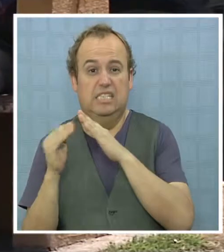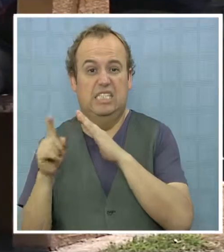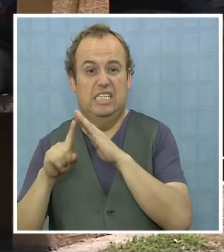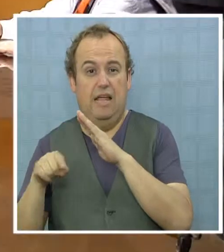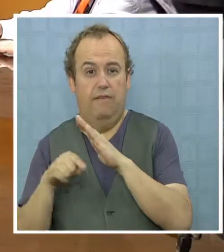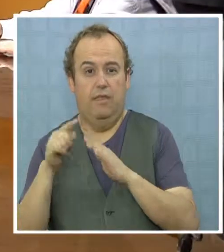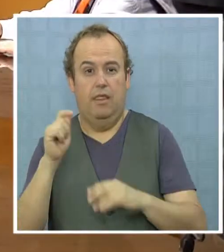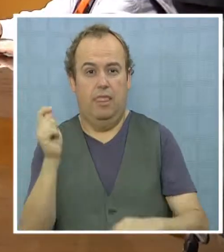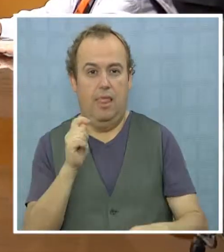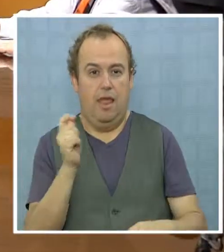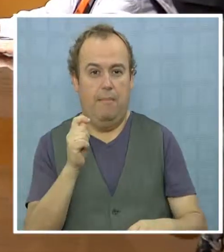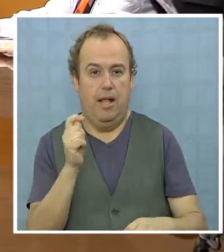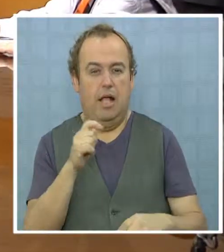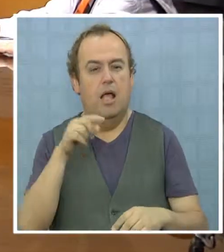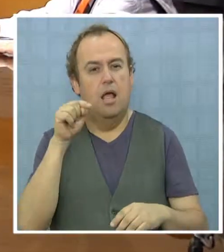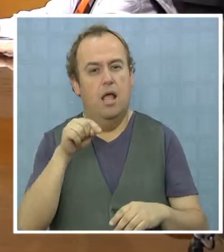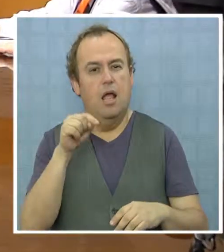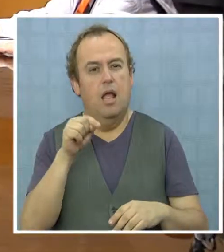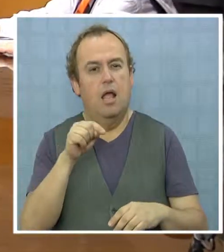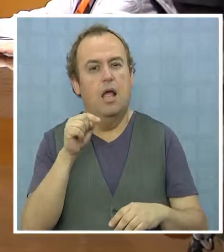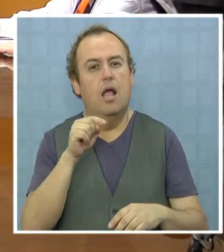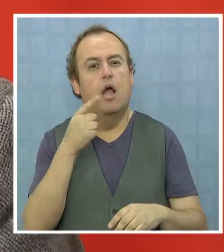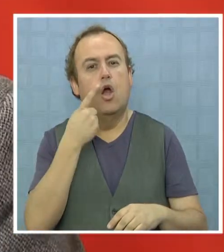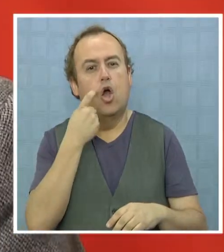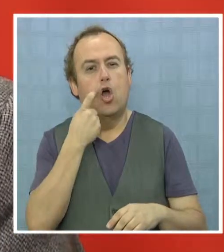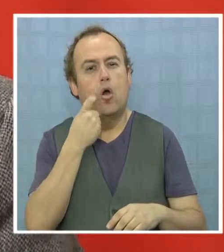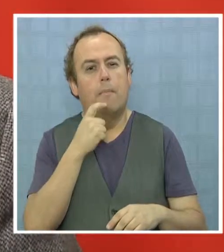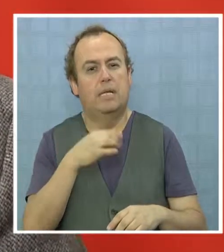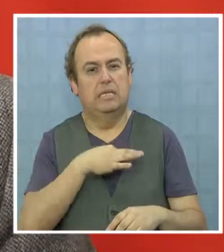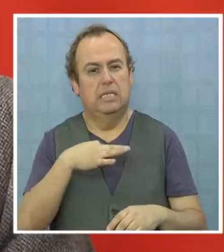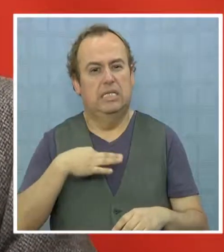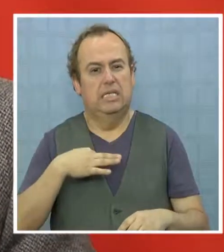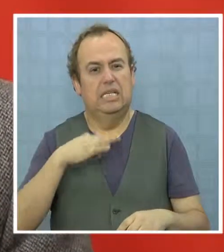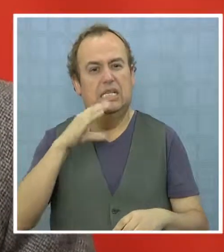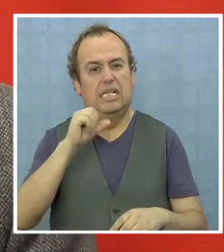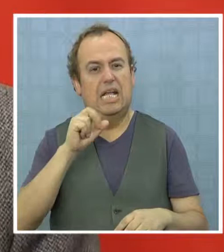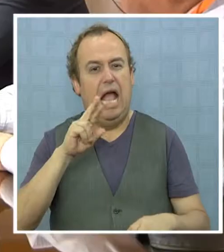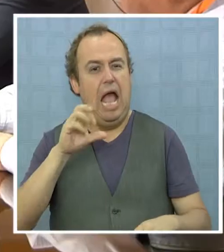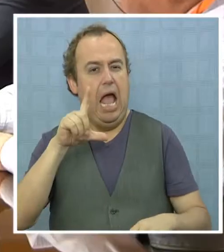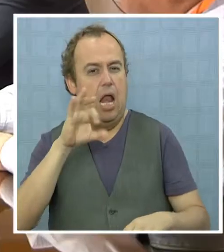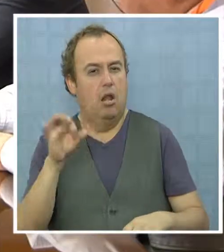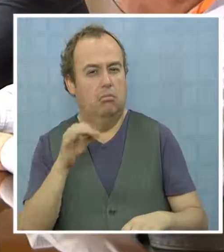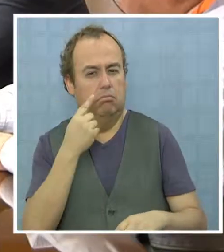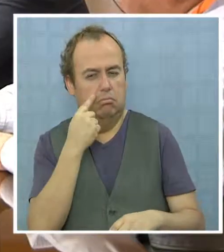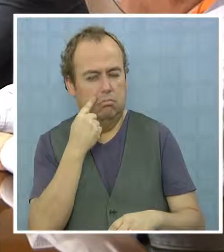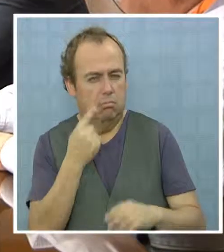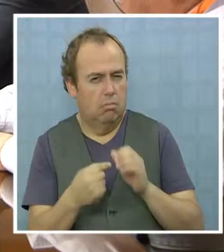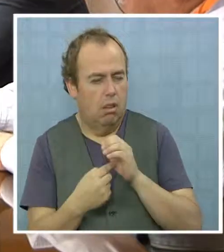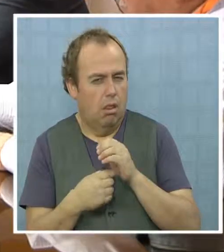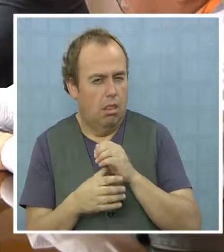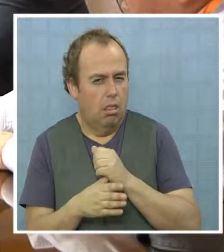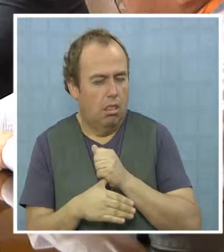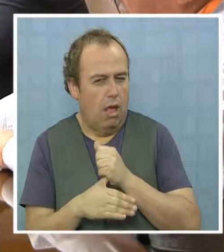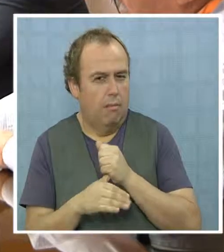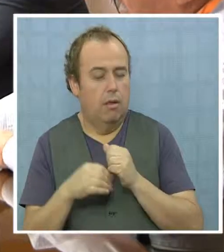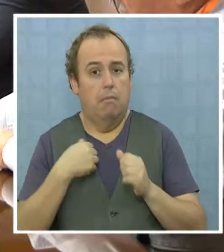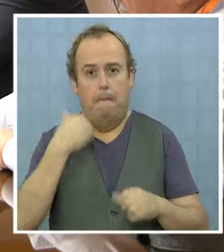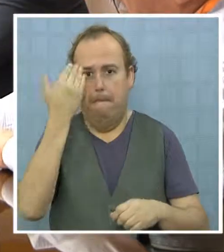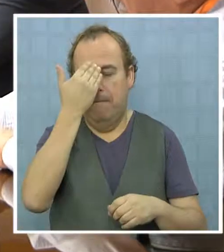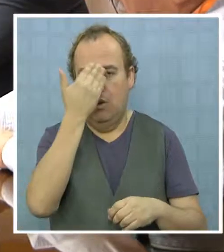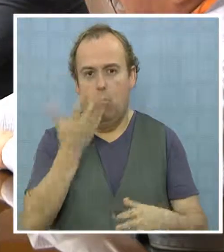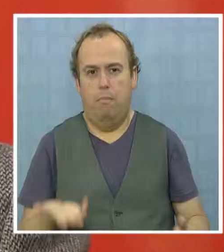Tarapacá. El Ceremica, Carlos Alarcón, dijo que este tipo de presuntas irregularidades preocupan al servicio.